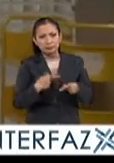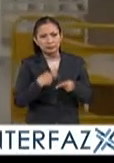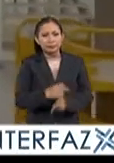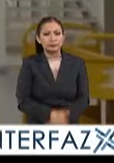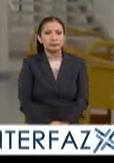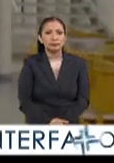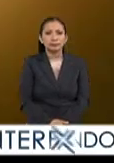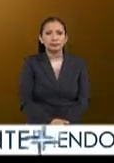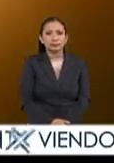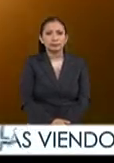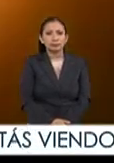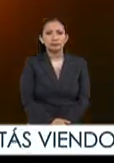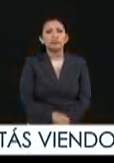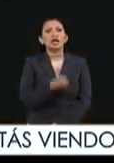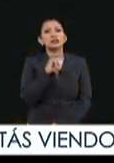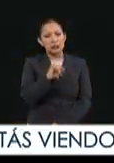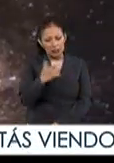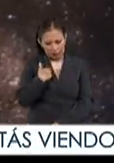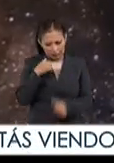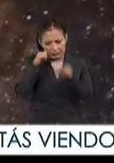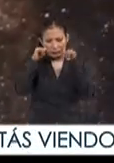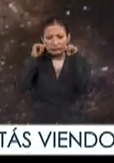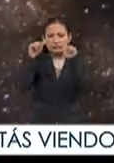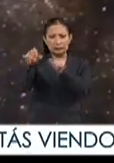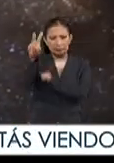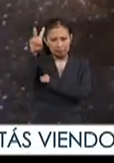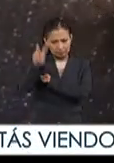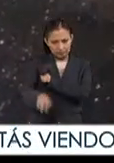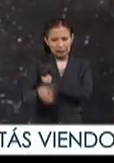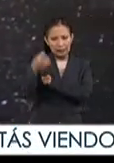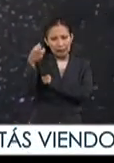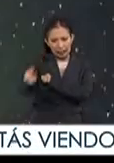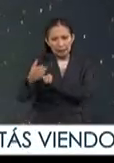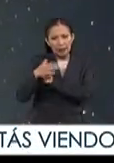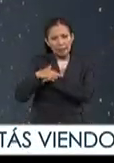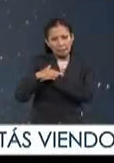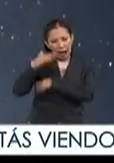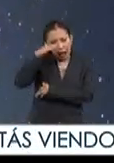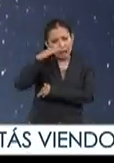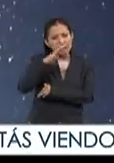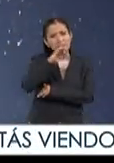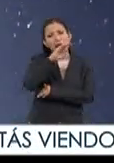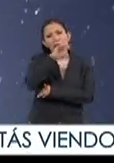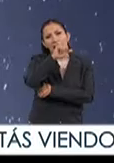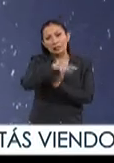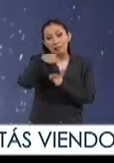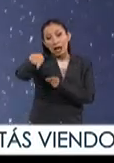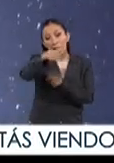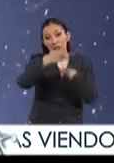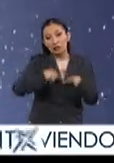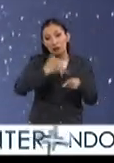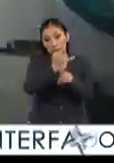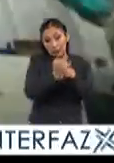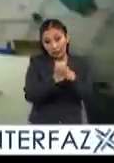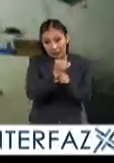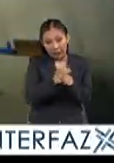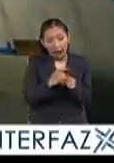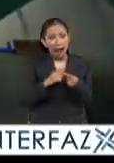Si vamos a tomar en cuenta el incrementar las becas para investigadores